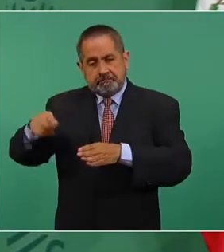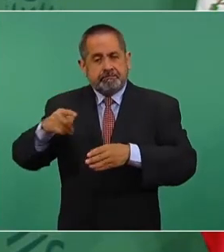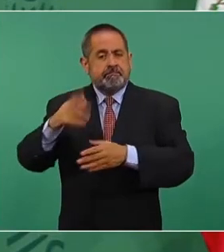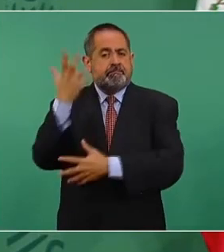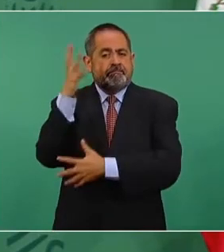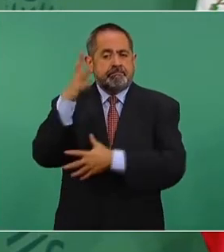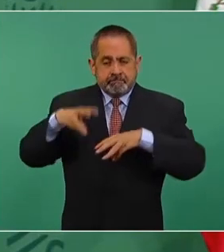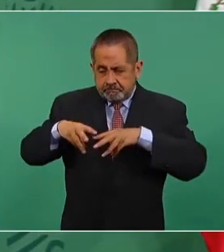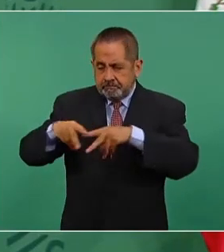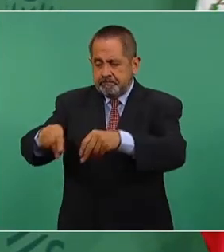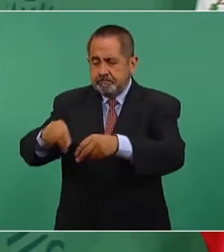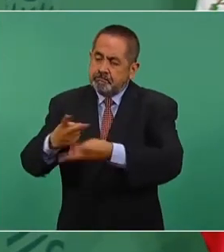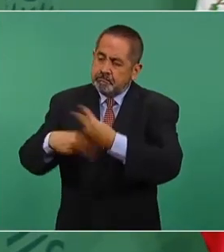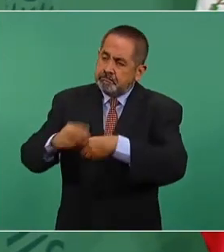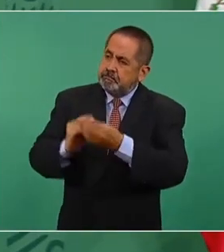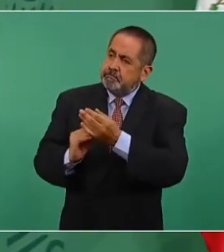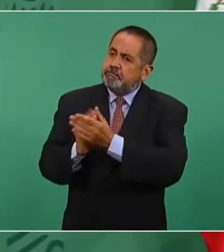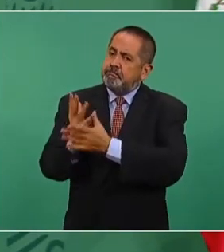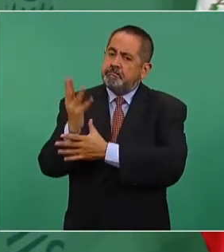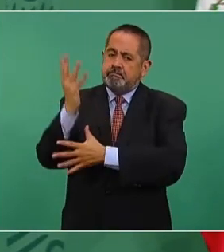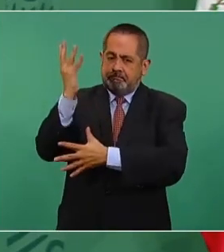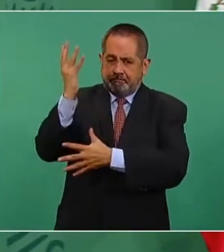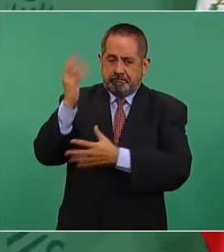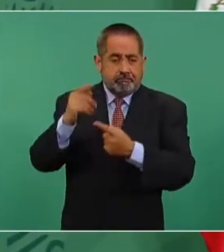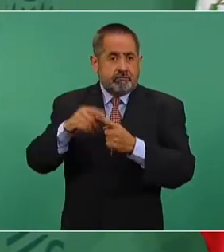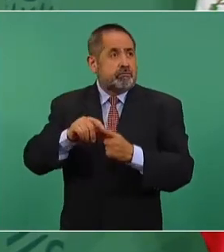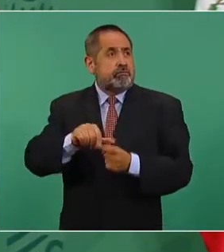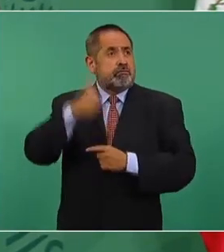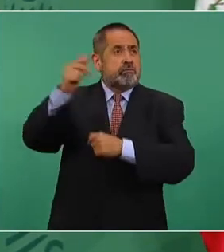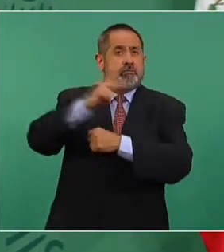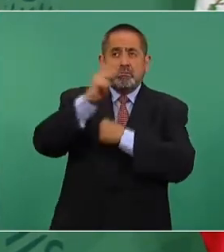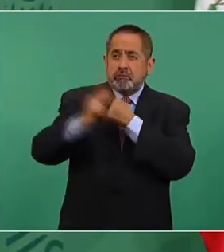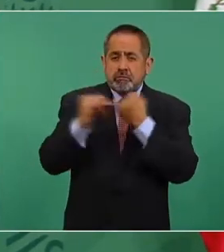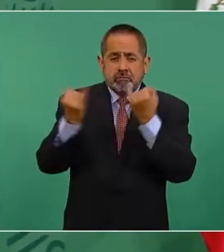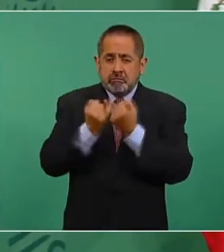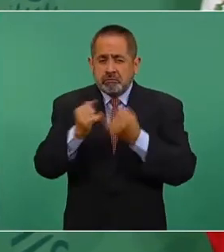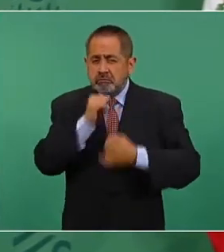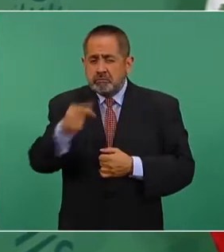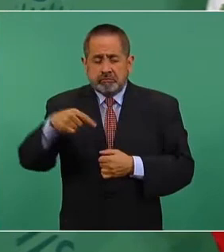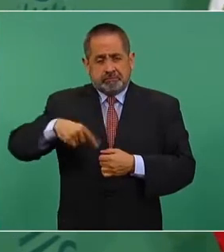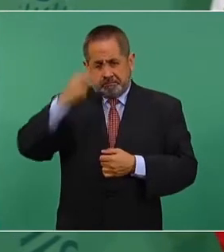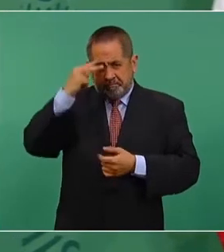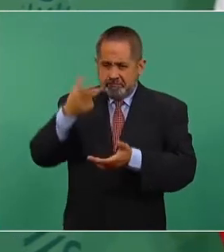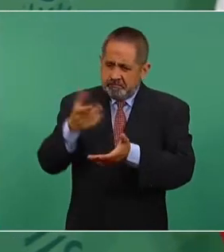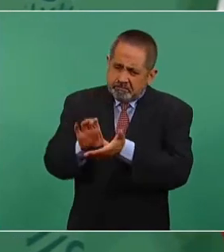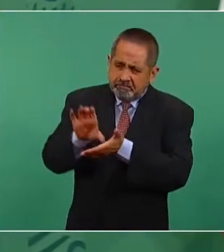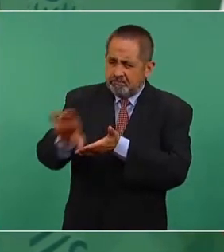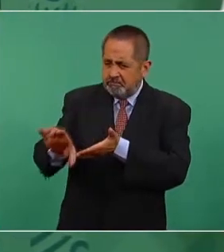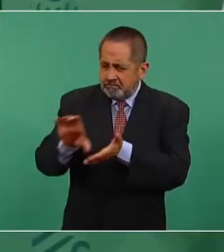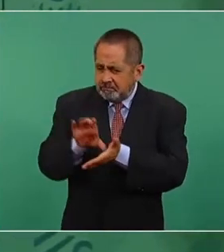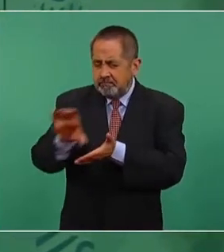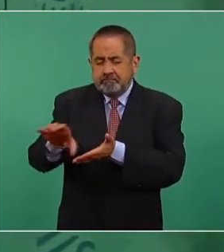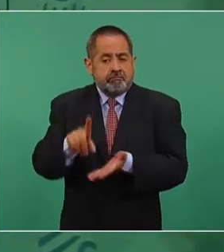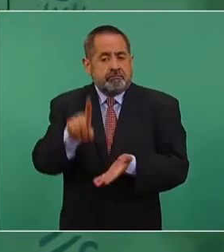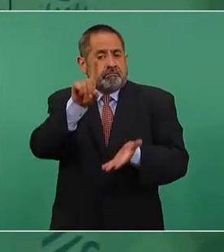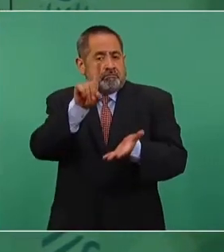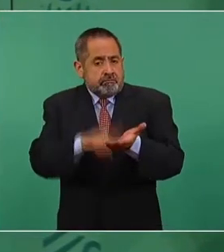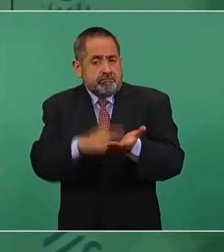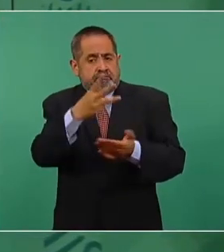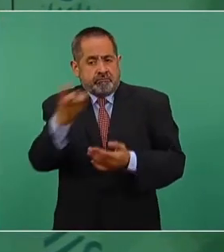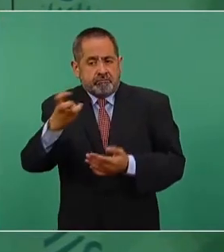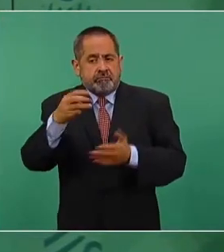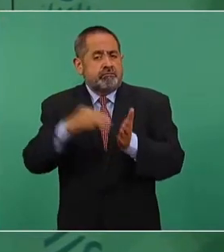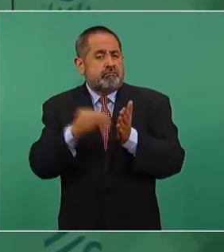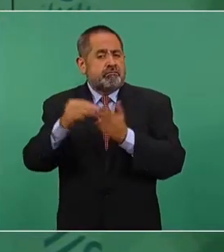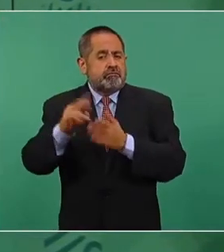No hay ningún país en el mundo que esté invirtiendo mil 300 millones de